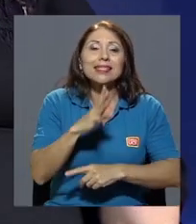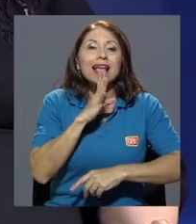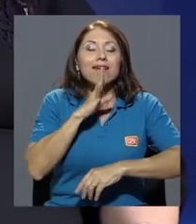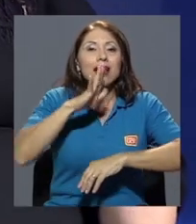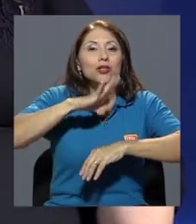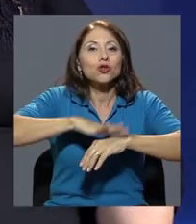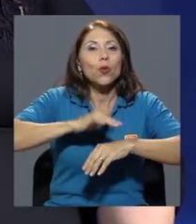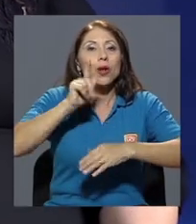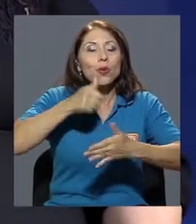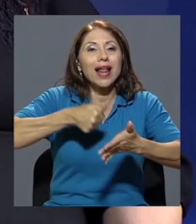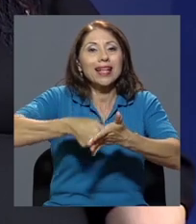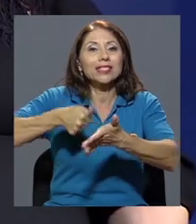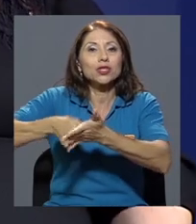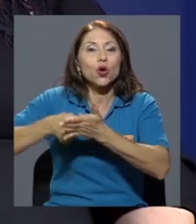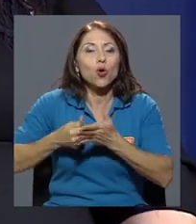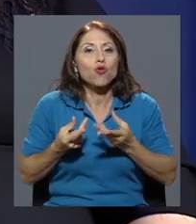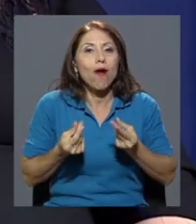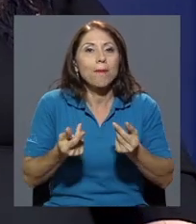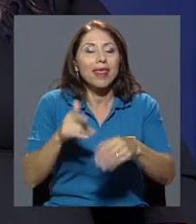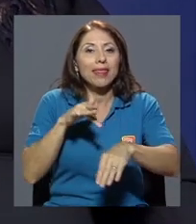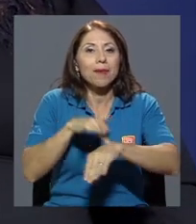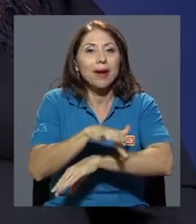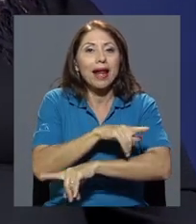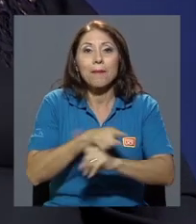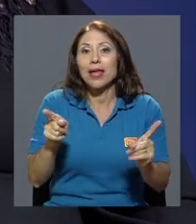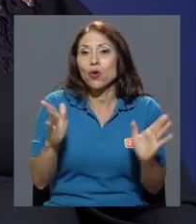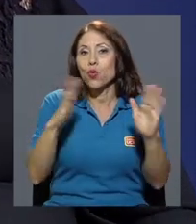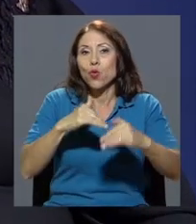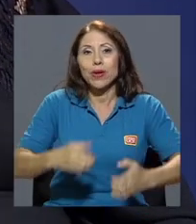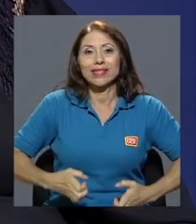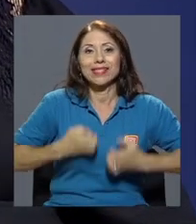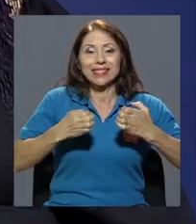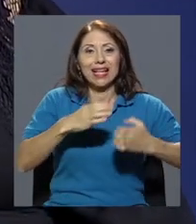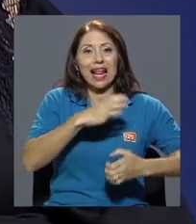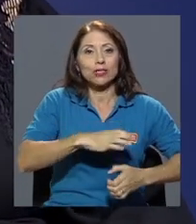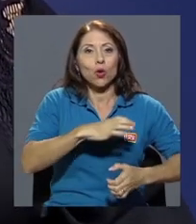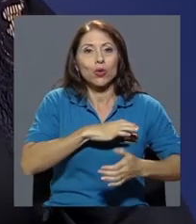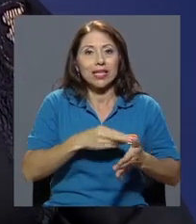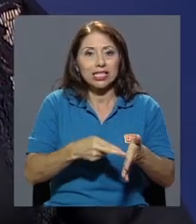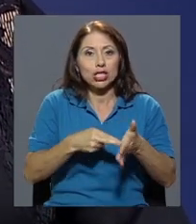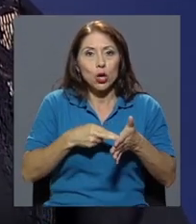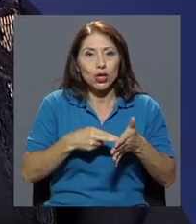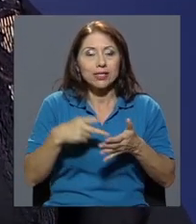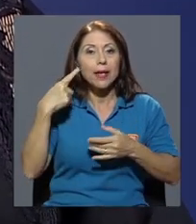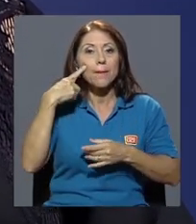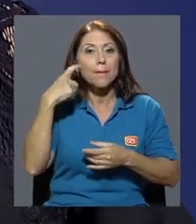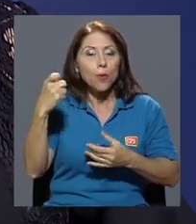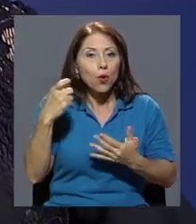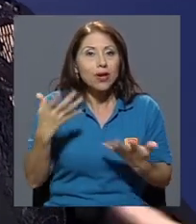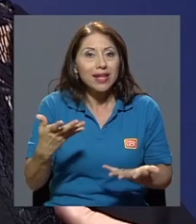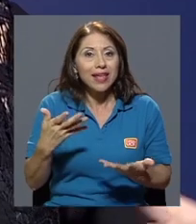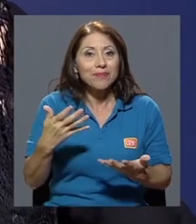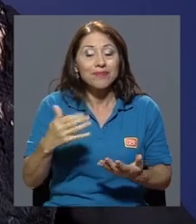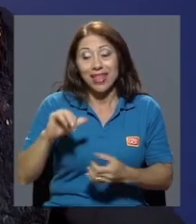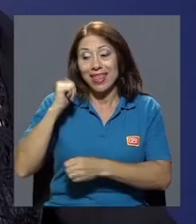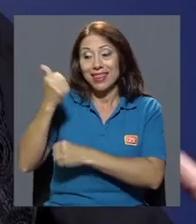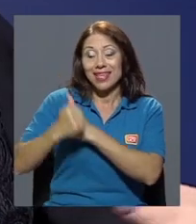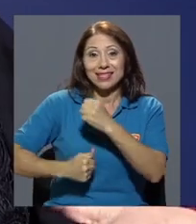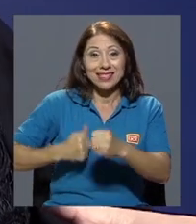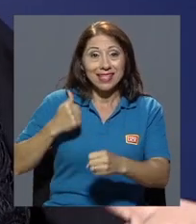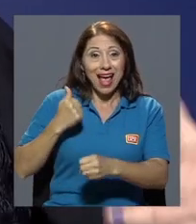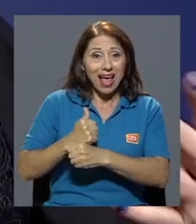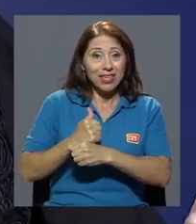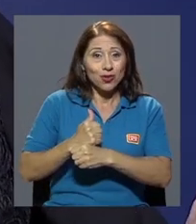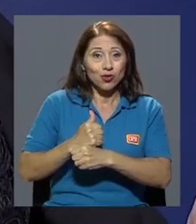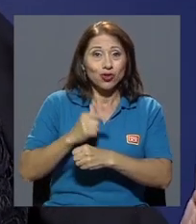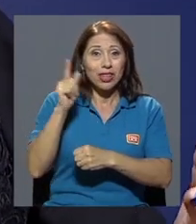elección rápida, temprana. Sin embargo, no existen las condiciones porque precisamente la instauración de 10 años